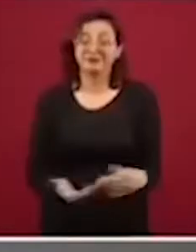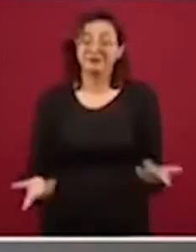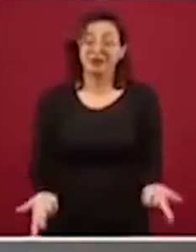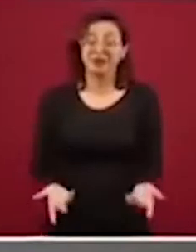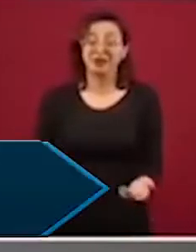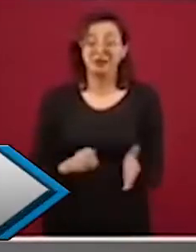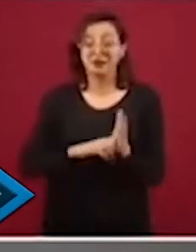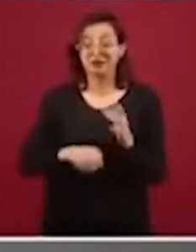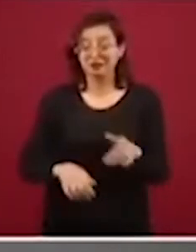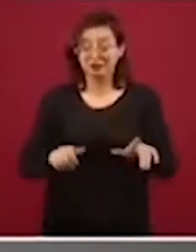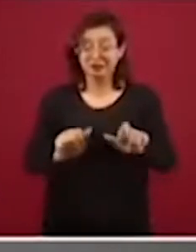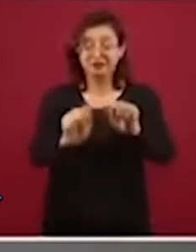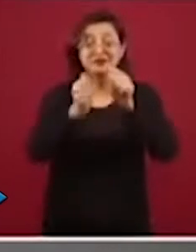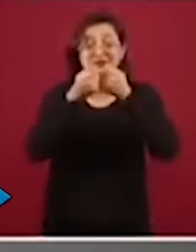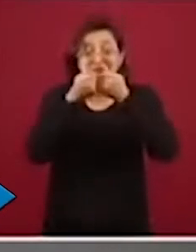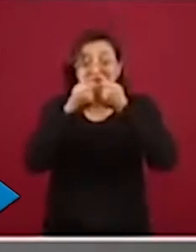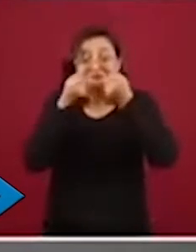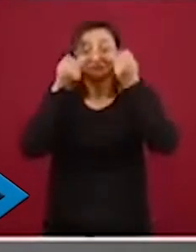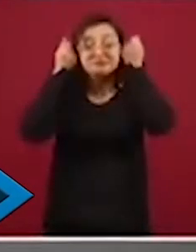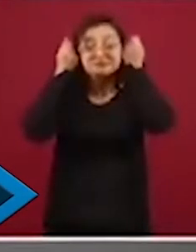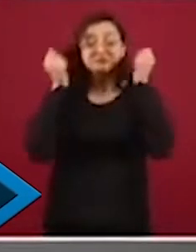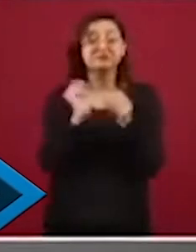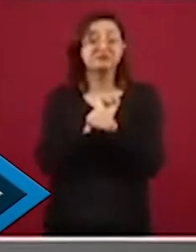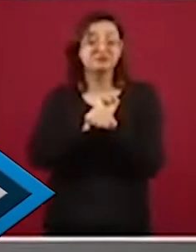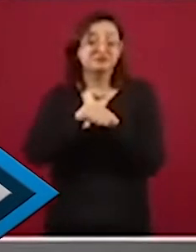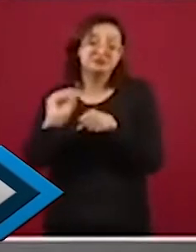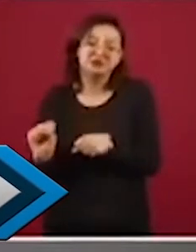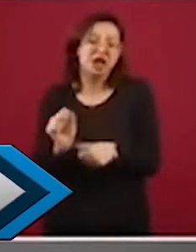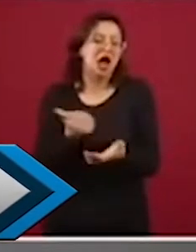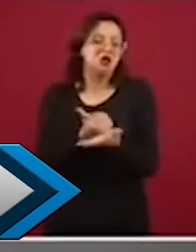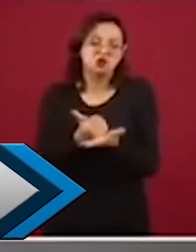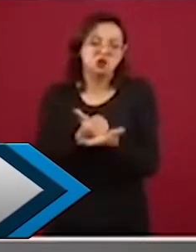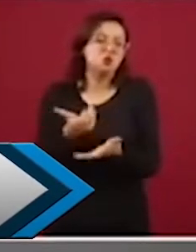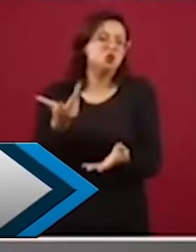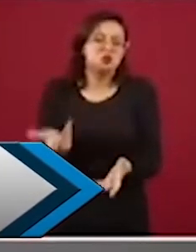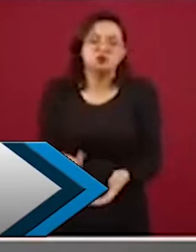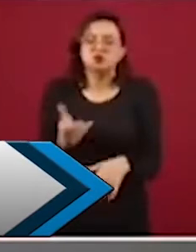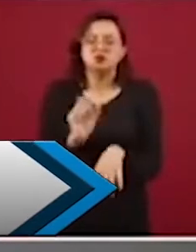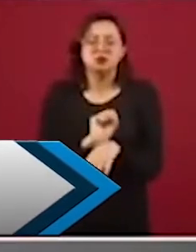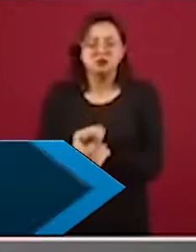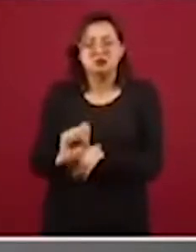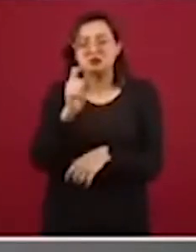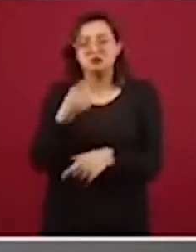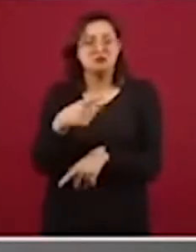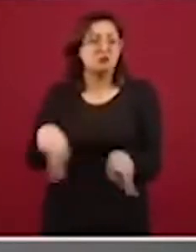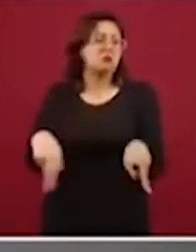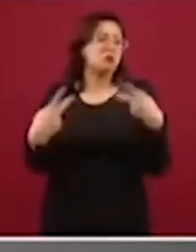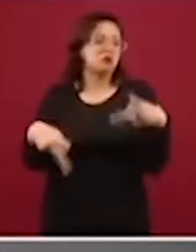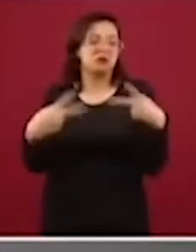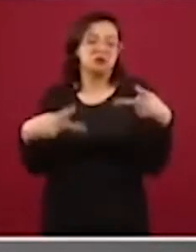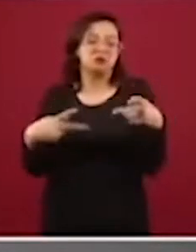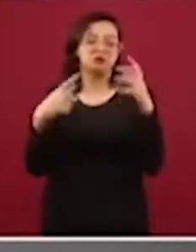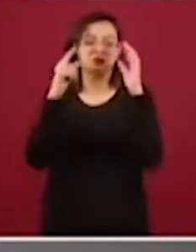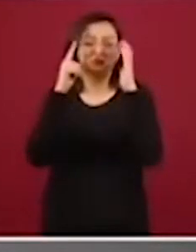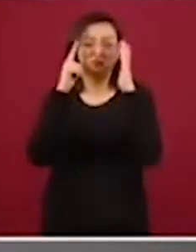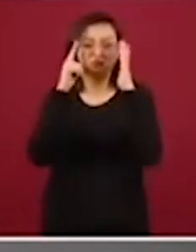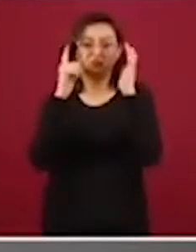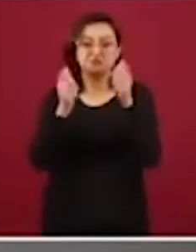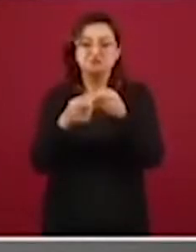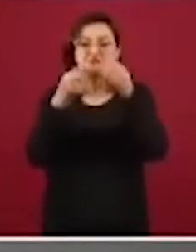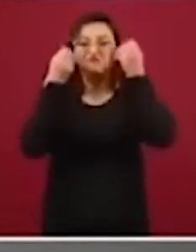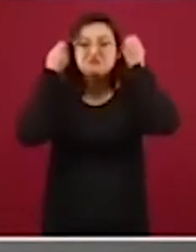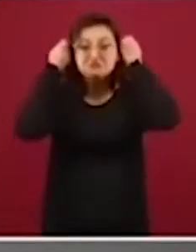la mano, estos cubrebocas sencillos, clásicos, que se pueden vender en los supermercados, en las tiendas, etcétera, no